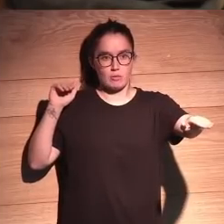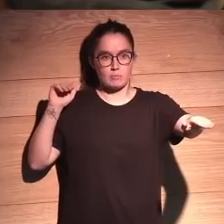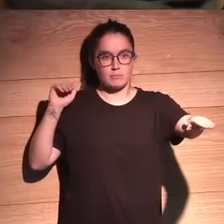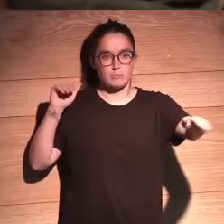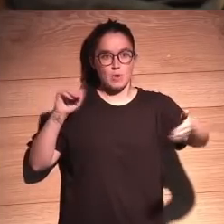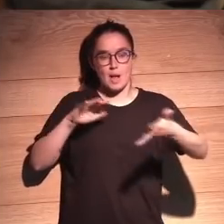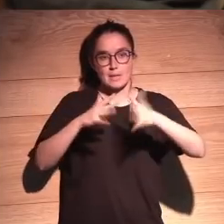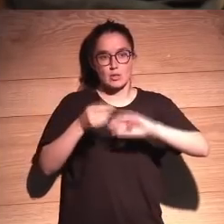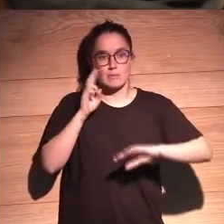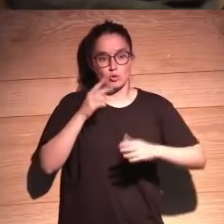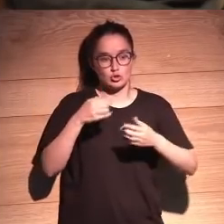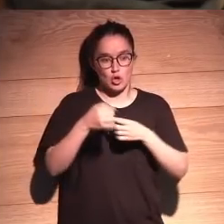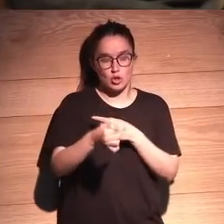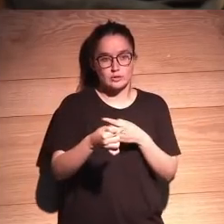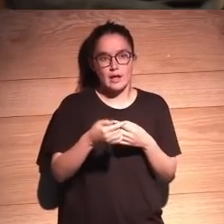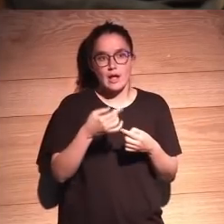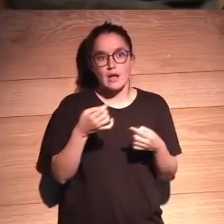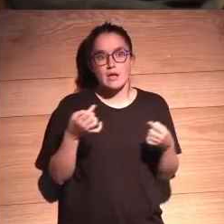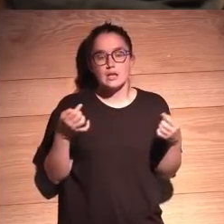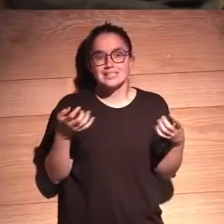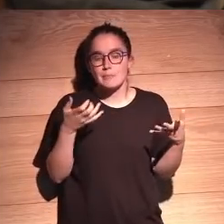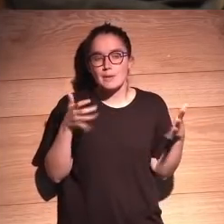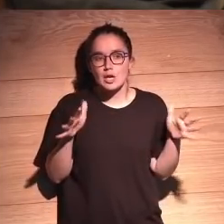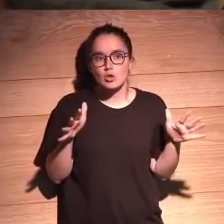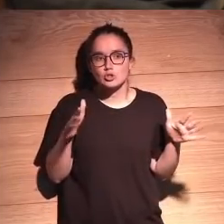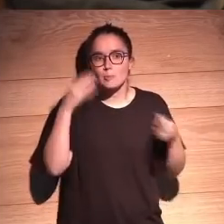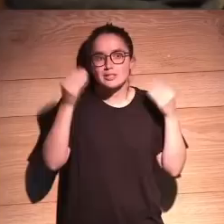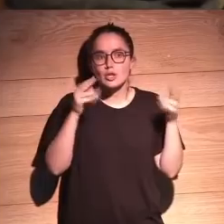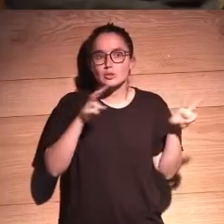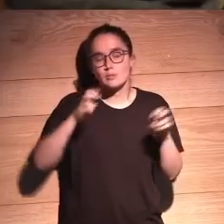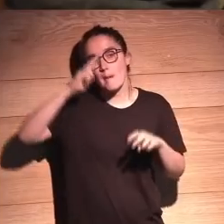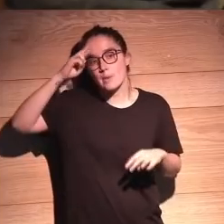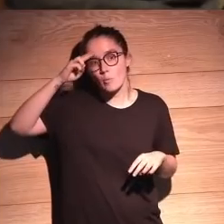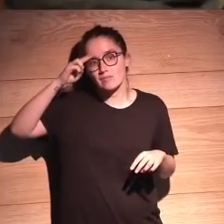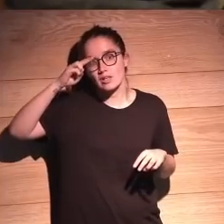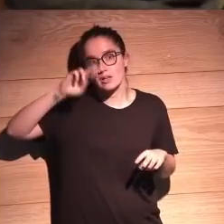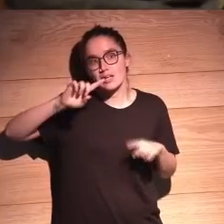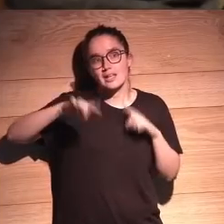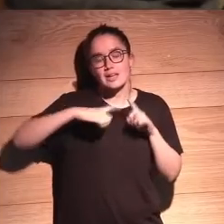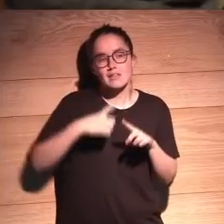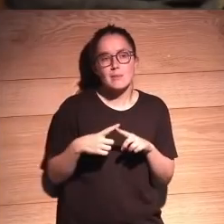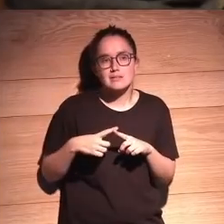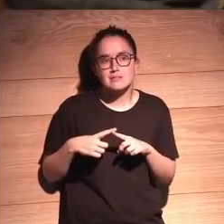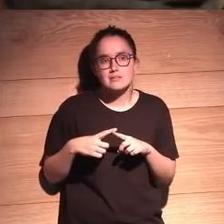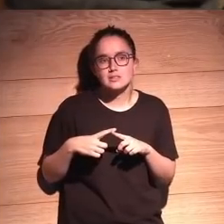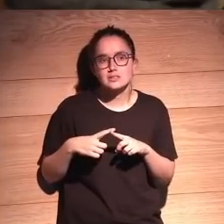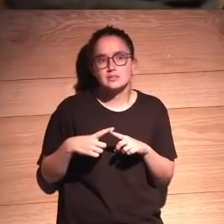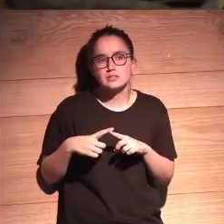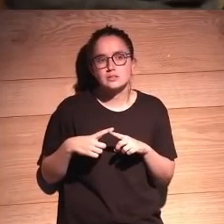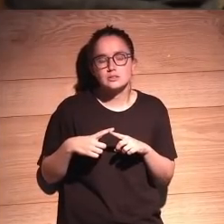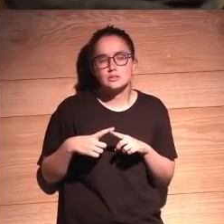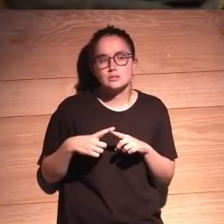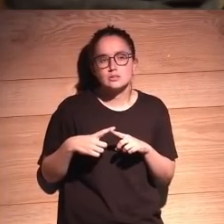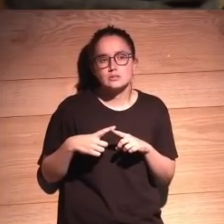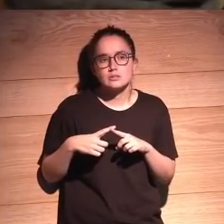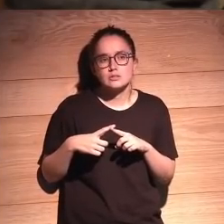las vemos todos los días incluso los negados a elementos sin embargo yo creo que un tema preocupante y que además no puede ser una